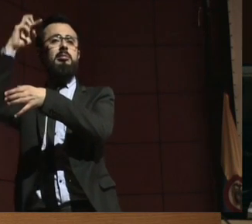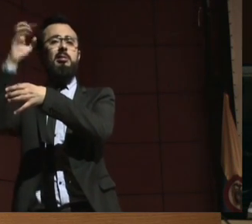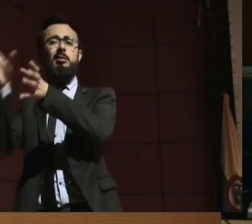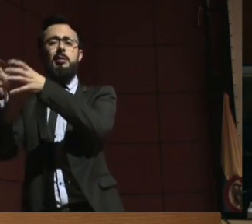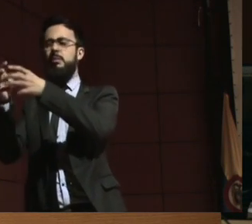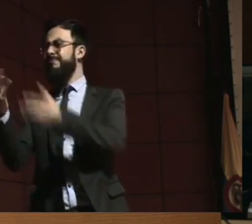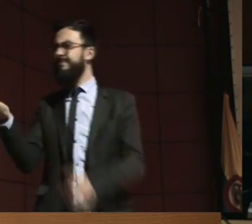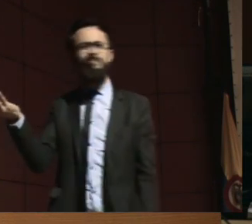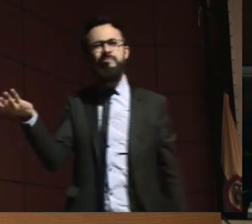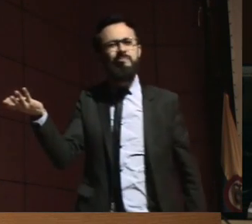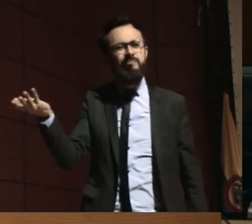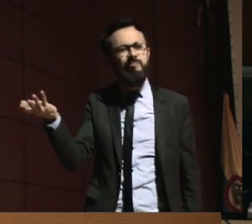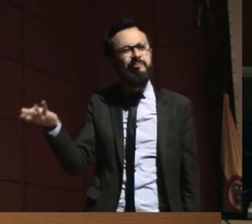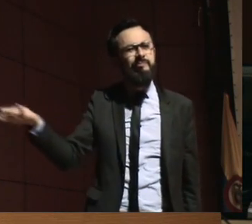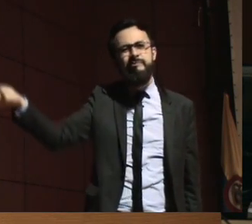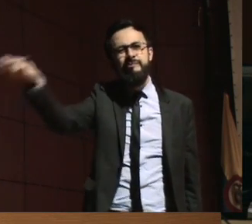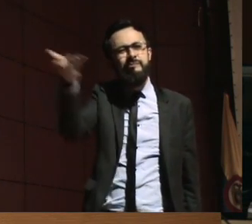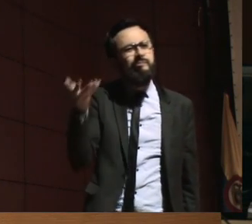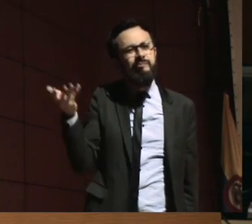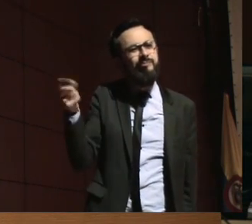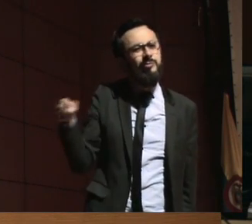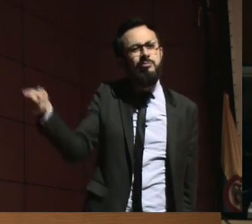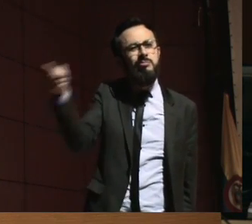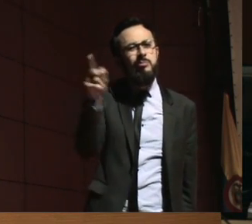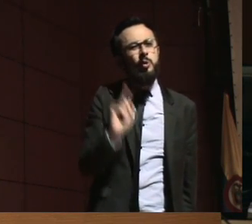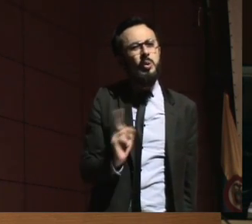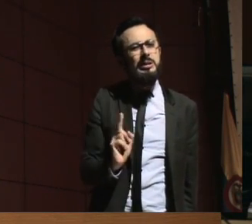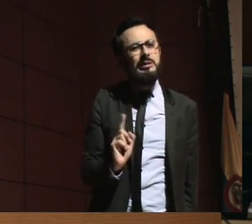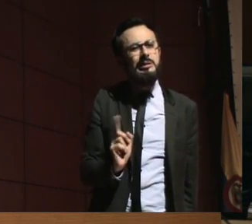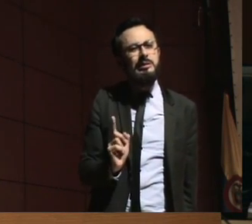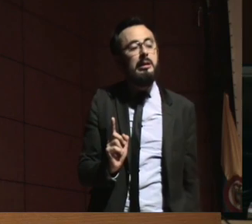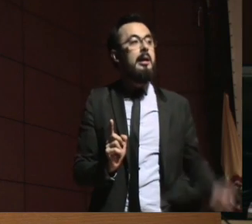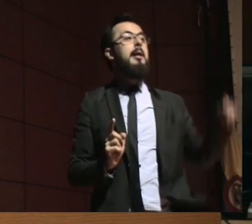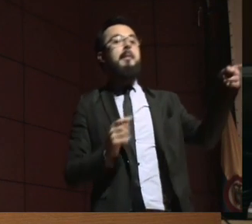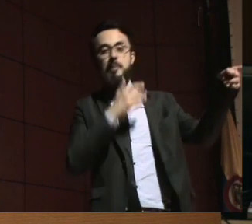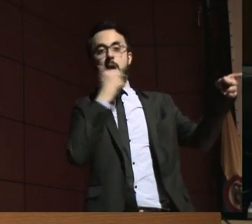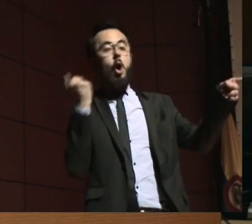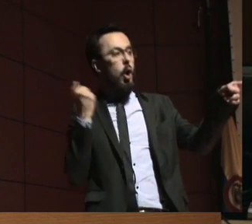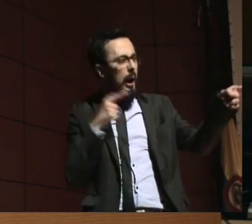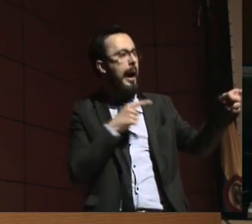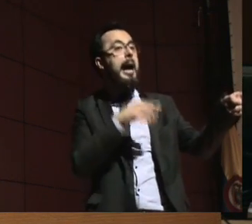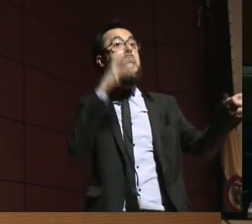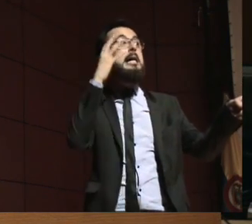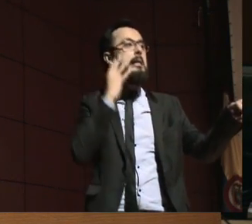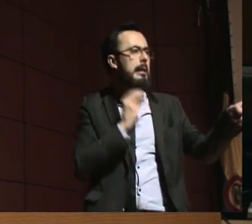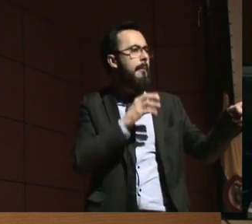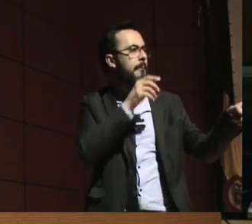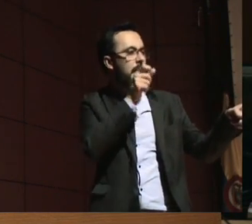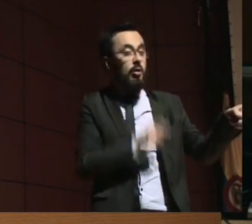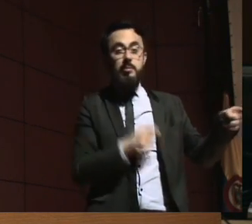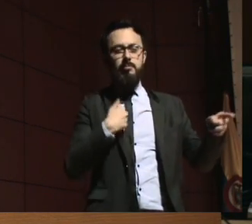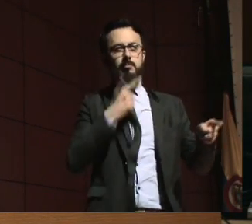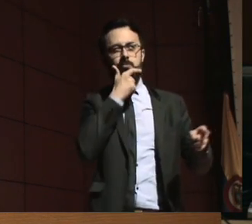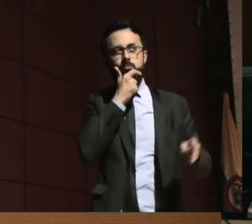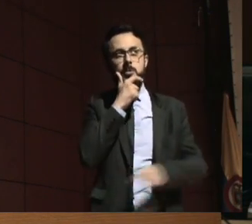expertos. Entonces, pensamos que no es por ahí. Siendo muy consecuentes con el marco de los derechos humanos, nosotros pensamos que